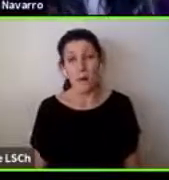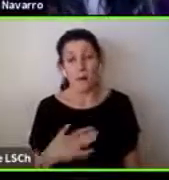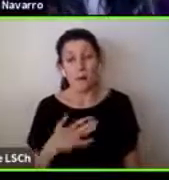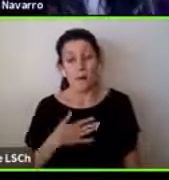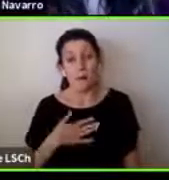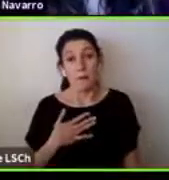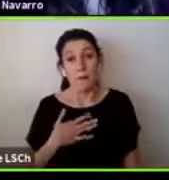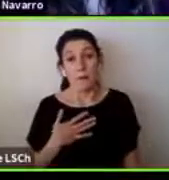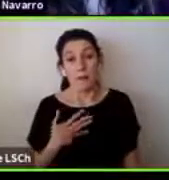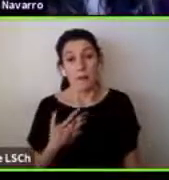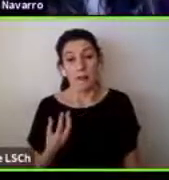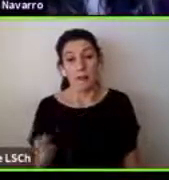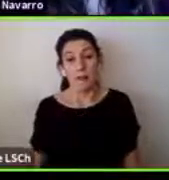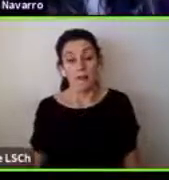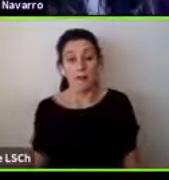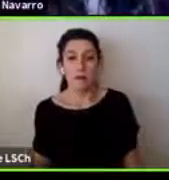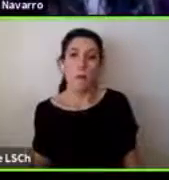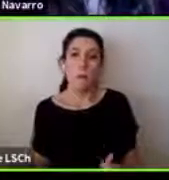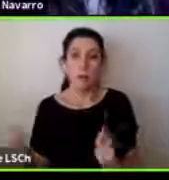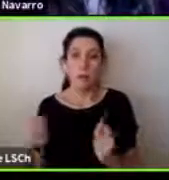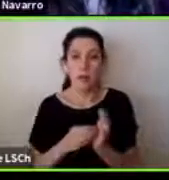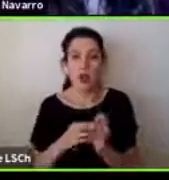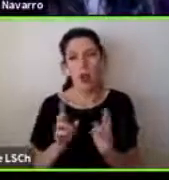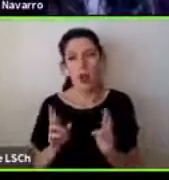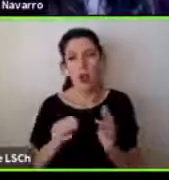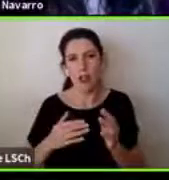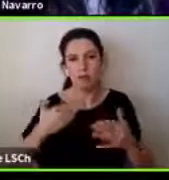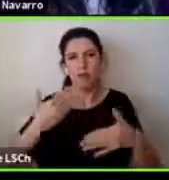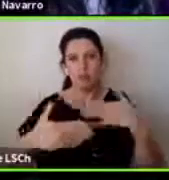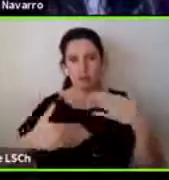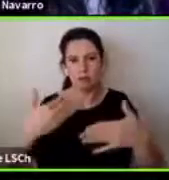que dice la chiquilla ojalá podamos seguir como aumentando